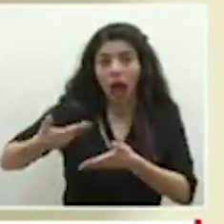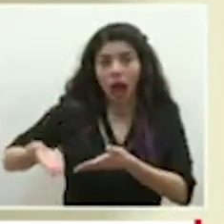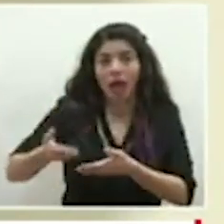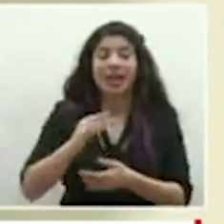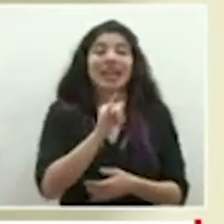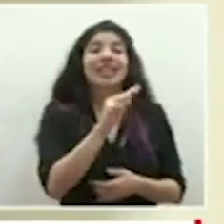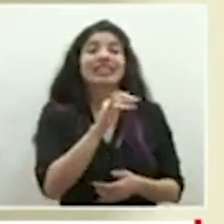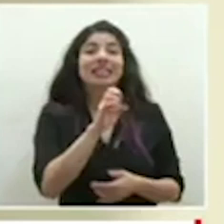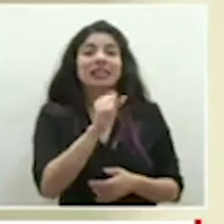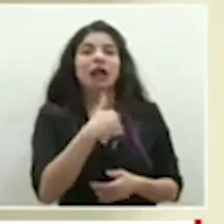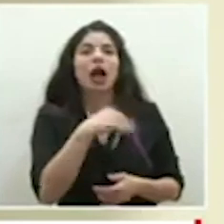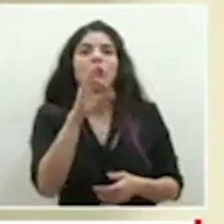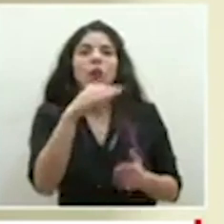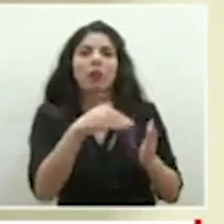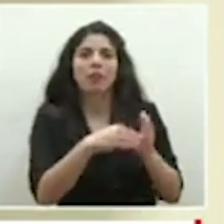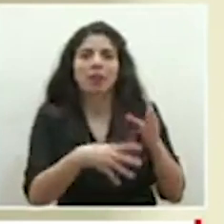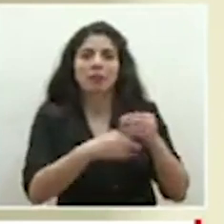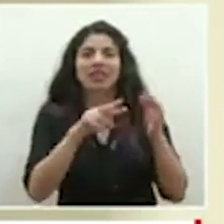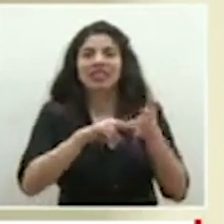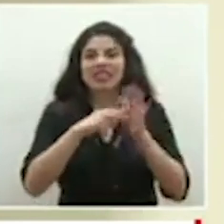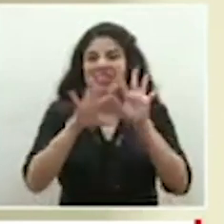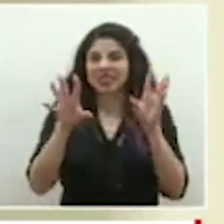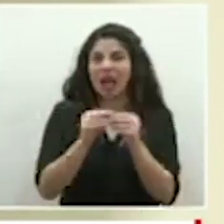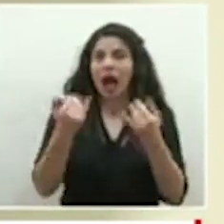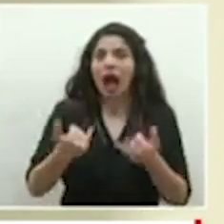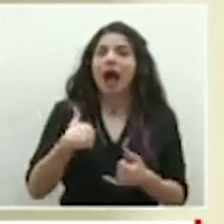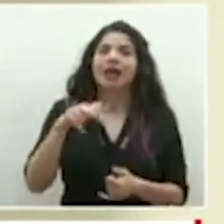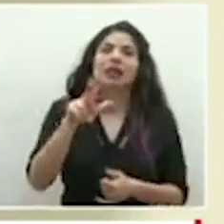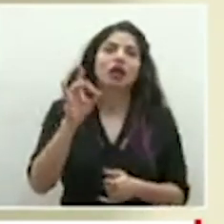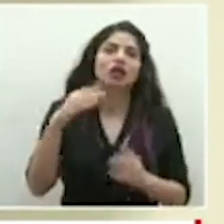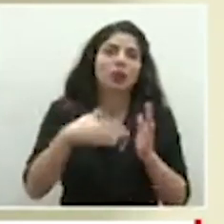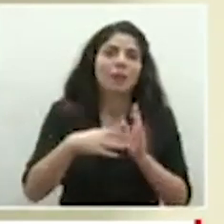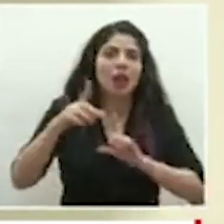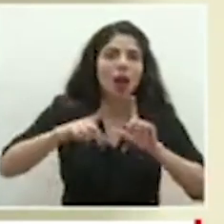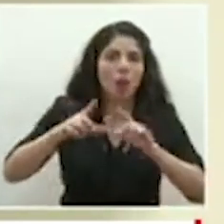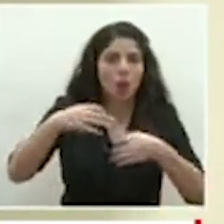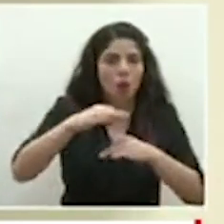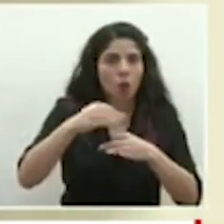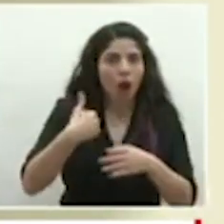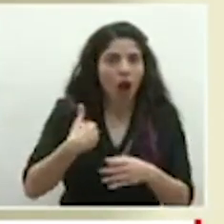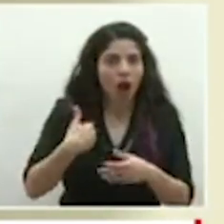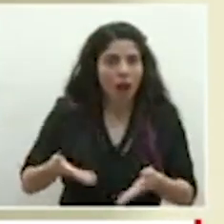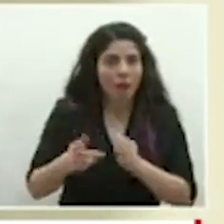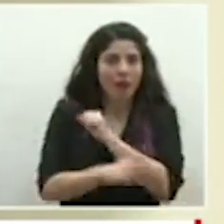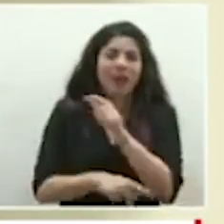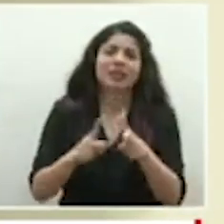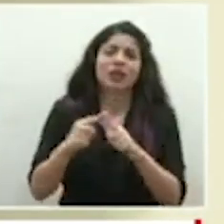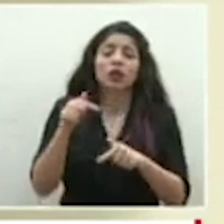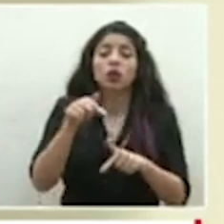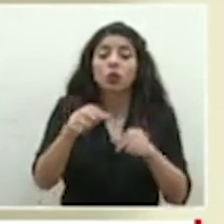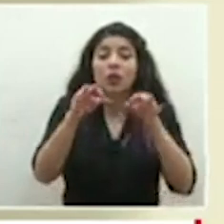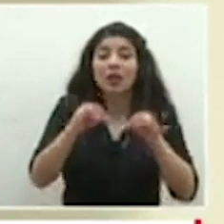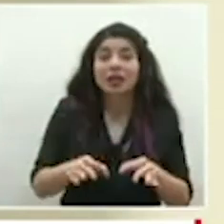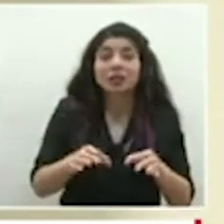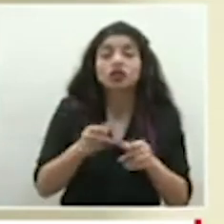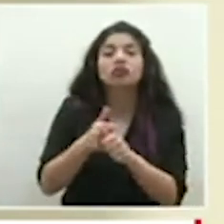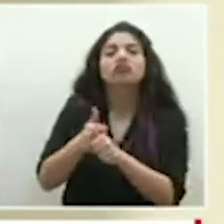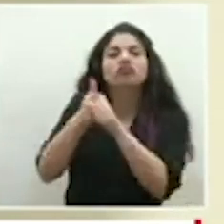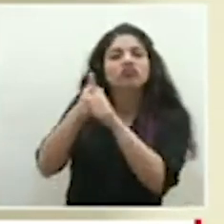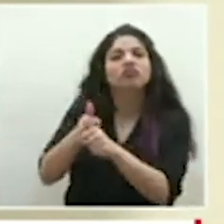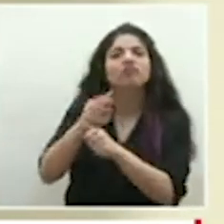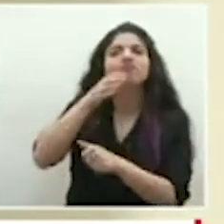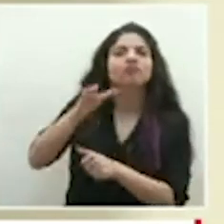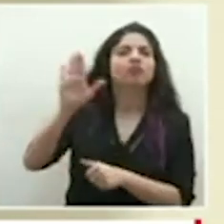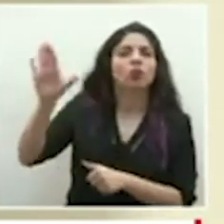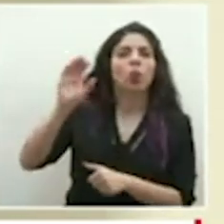tiene 9 mil más, sea, tenemos 38 mil pruebas en este momento en el país. Así que esto es una decisión completamente basada en los lineamientos de